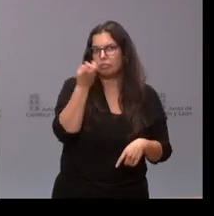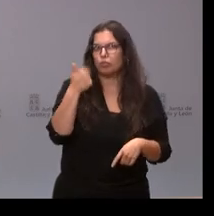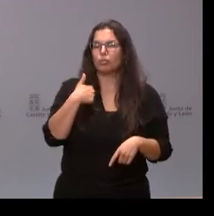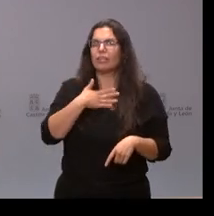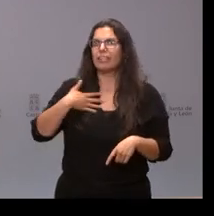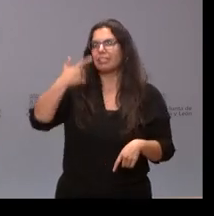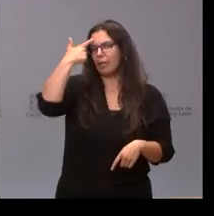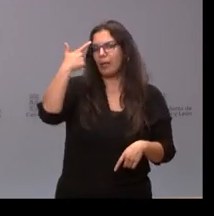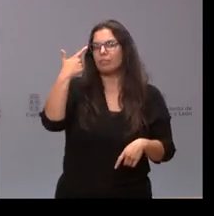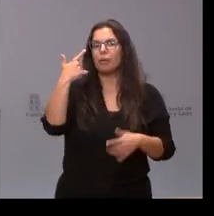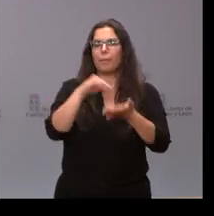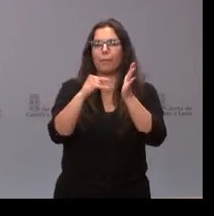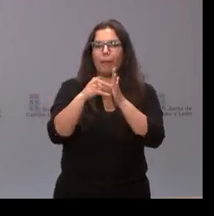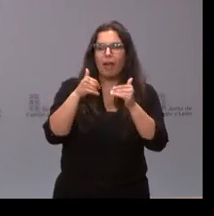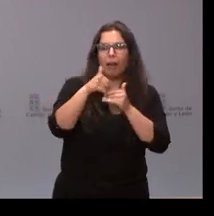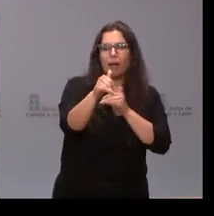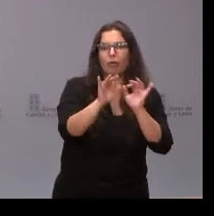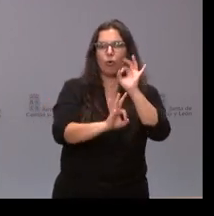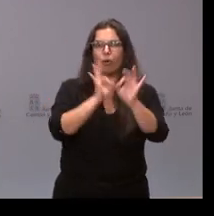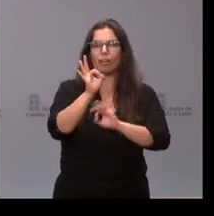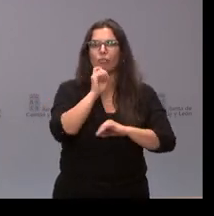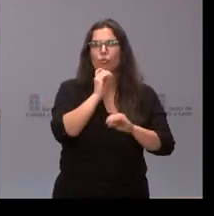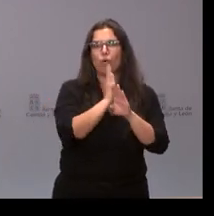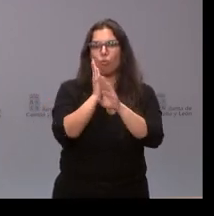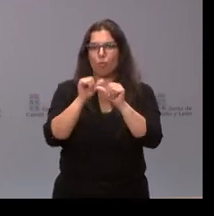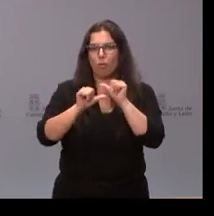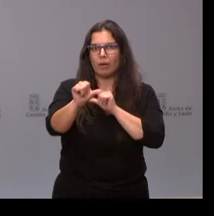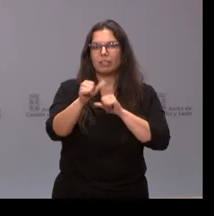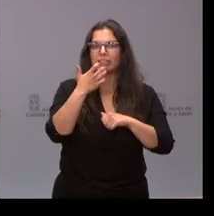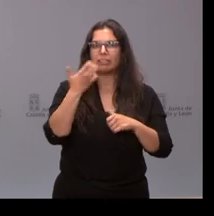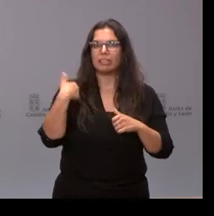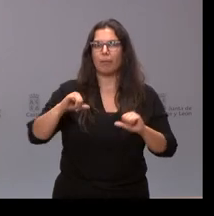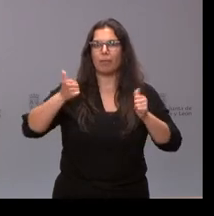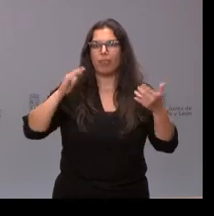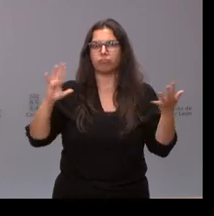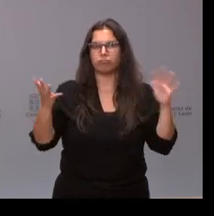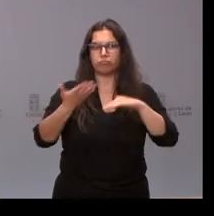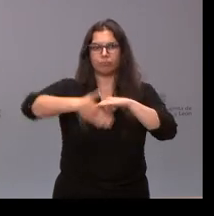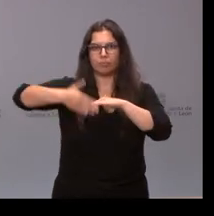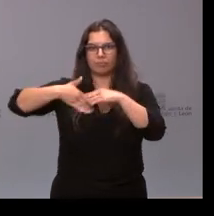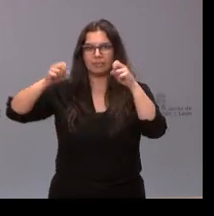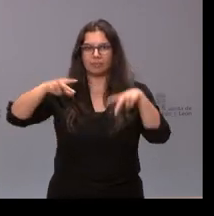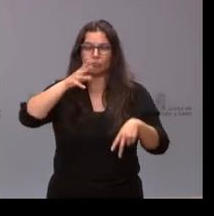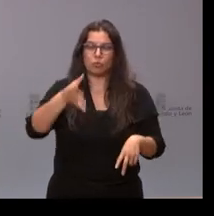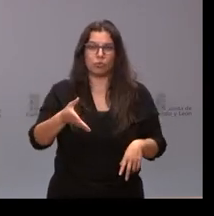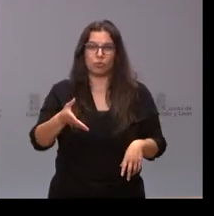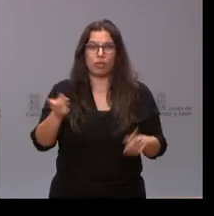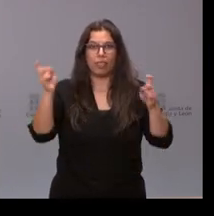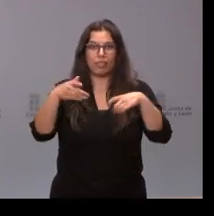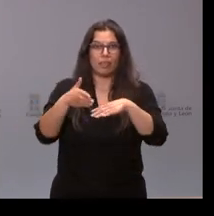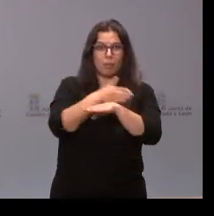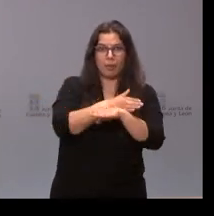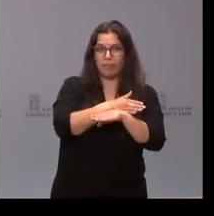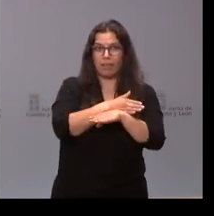la planificación que pretende poner en marcha la Junta, si va a ir rebajando esas medidas, porque la cita previa se